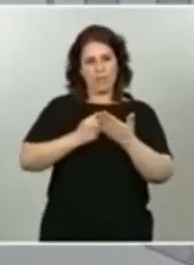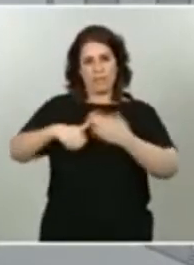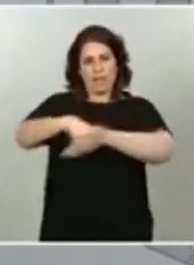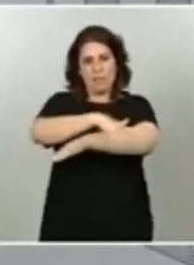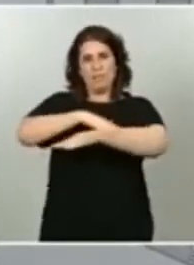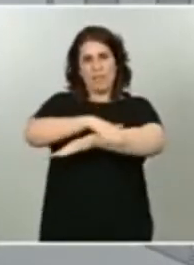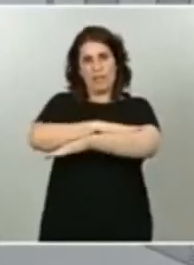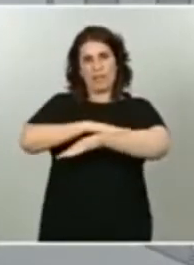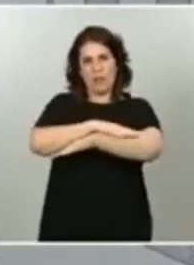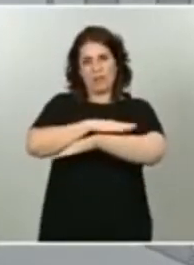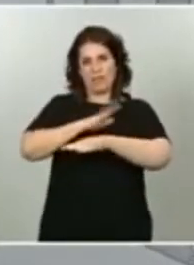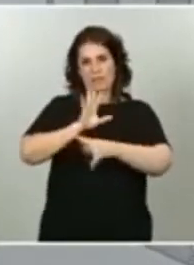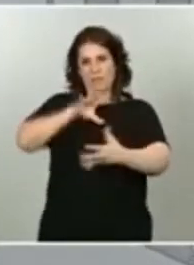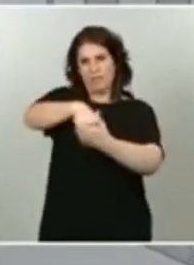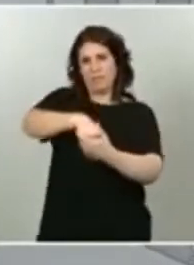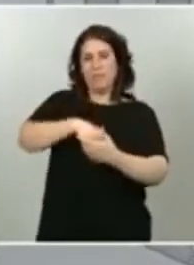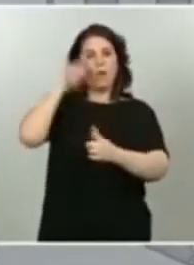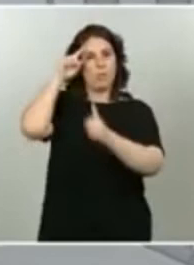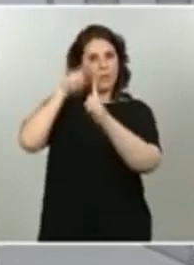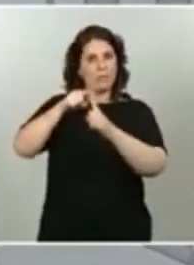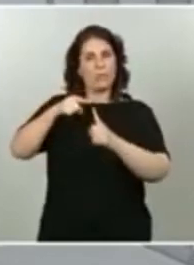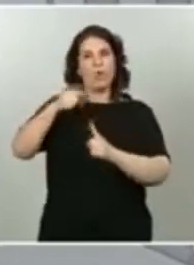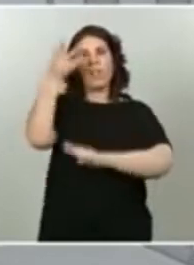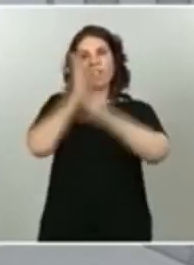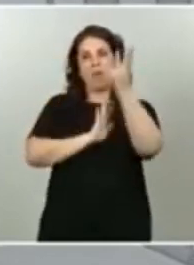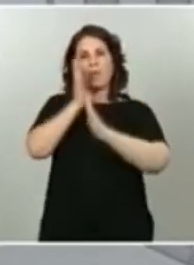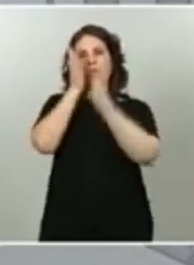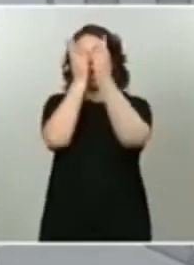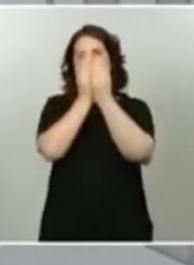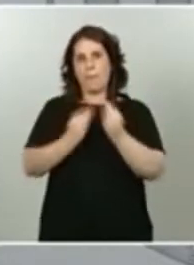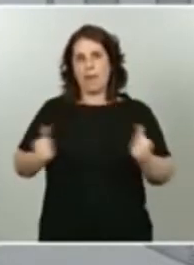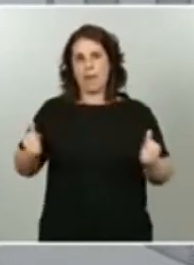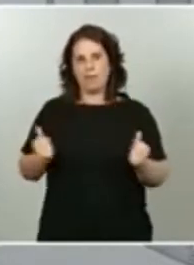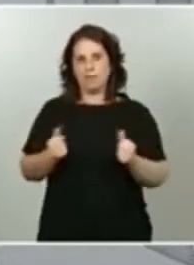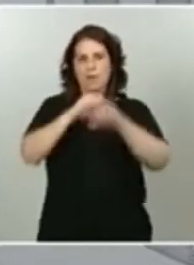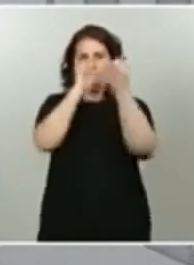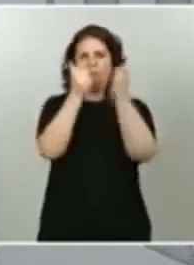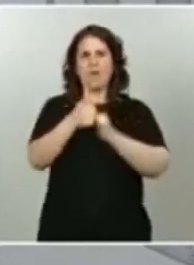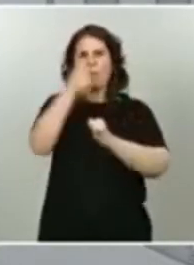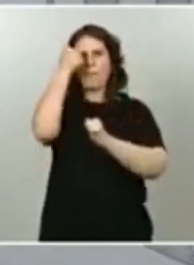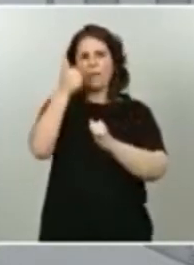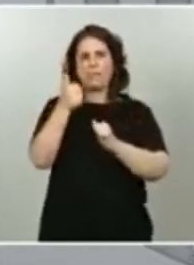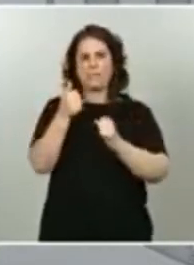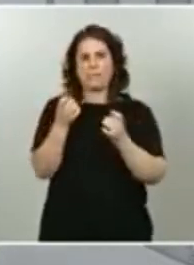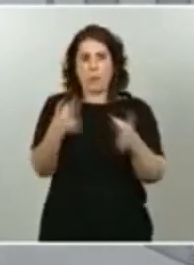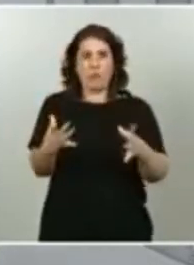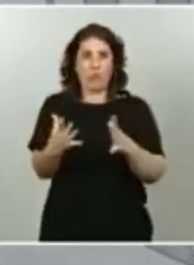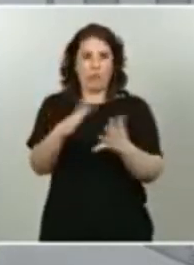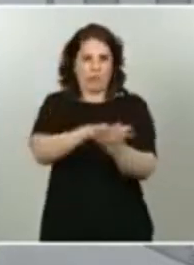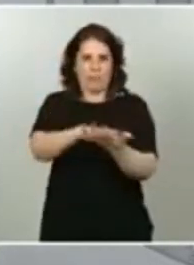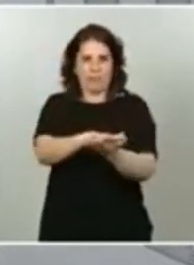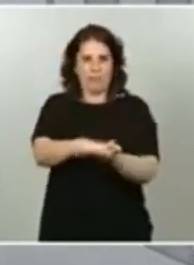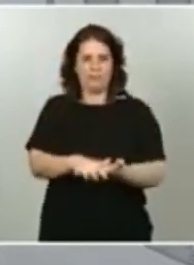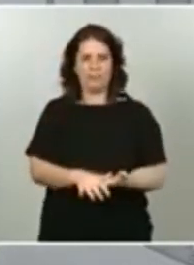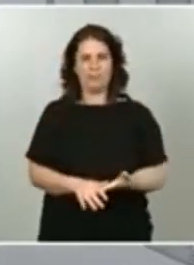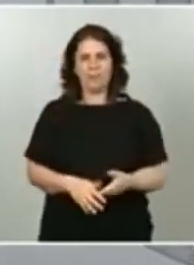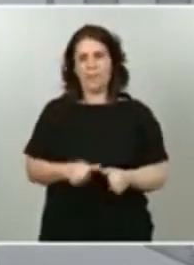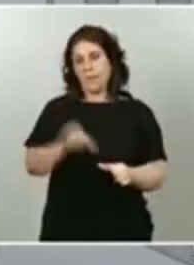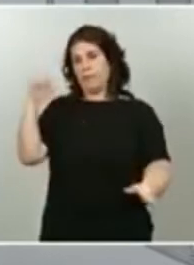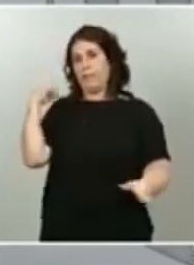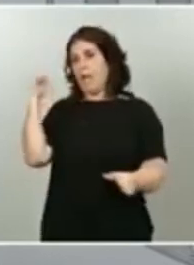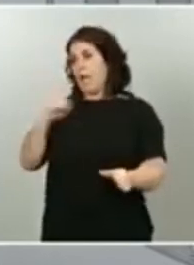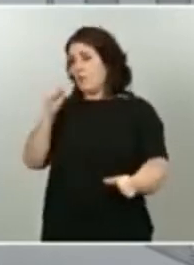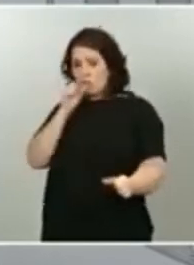para que los incendios se apaguen de la forma más precoz posible. Al igual que en años anteriores, el plan tiene un